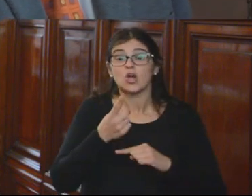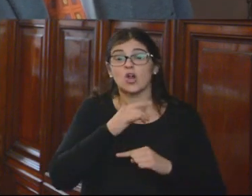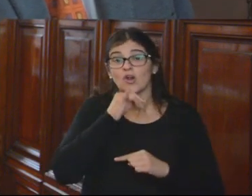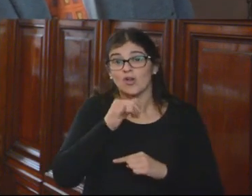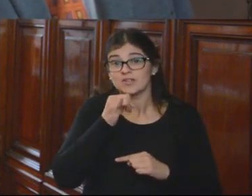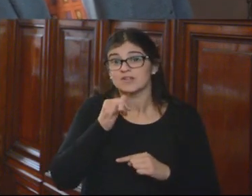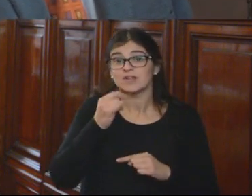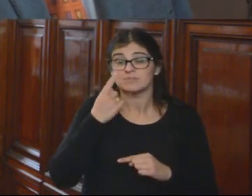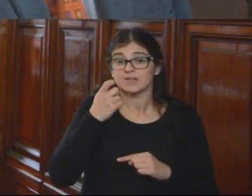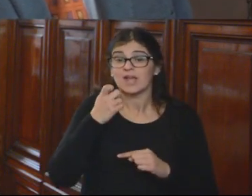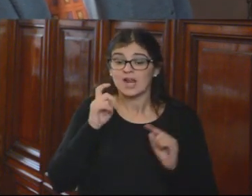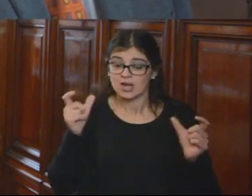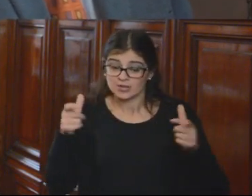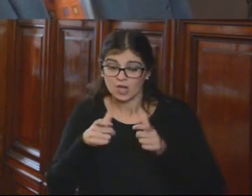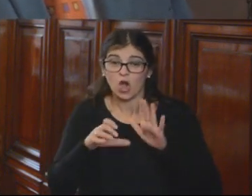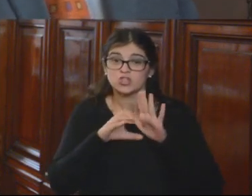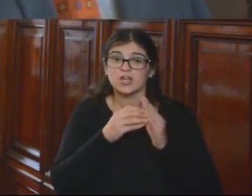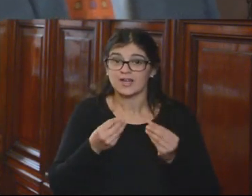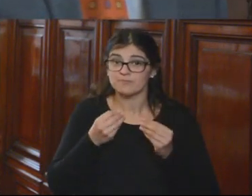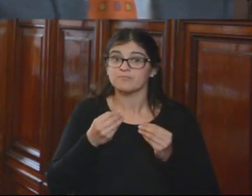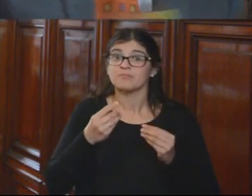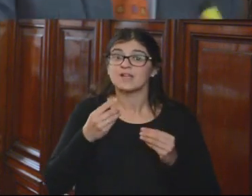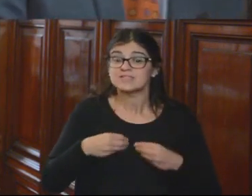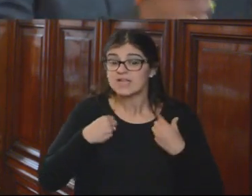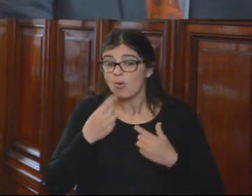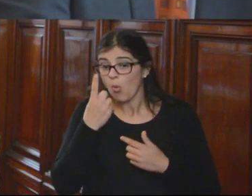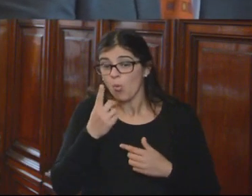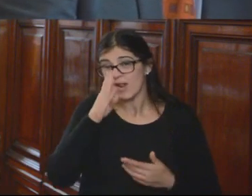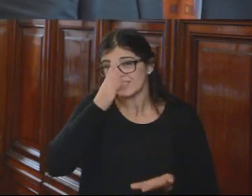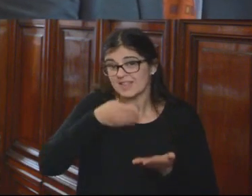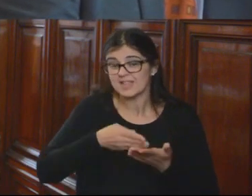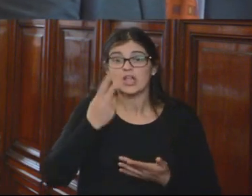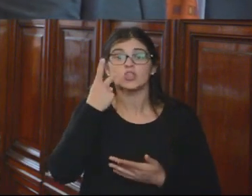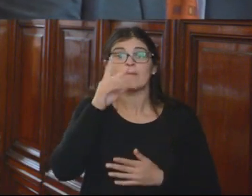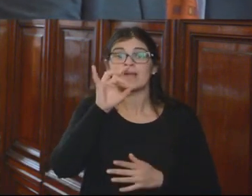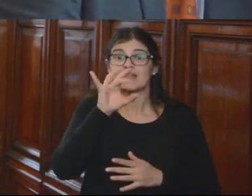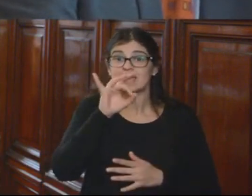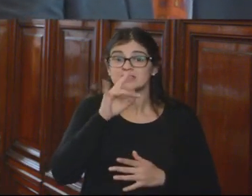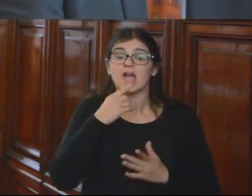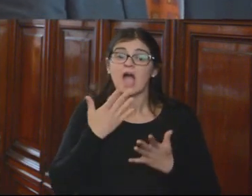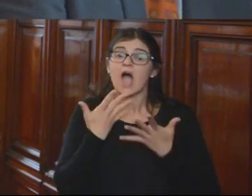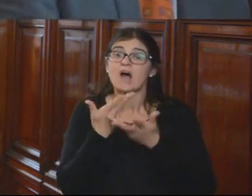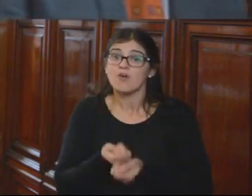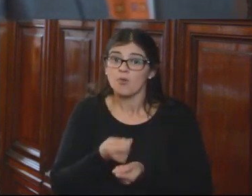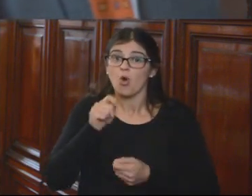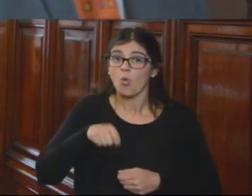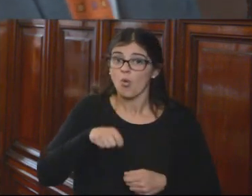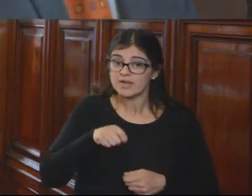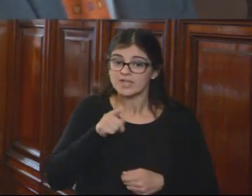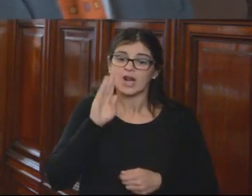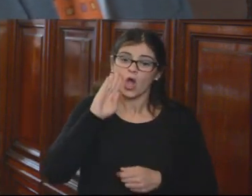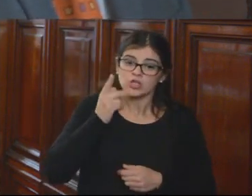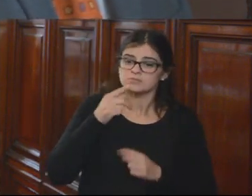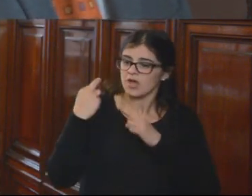actividad del Tribunal Constitucional es la siguiente. Sale una primera sentencia en el 2015 a favor de los jueces, reconociendo su